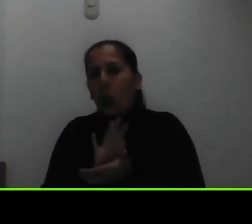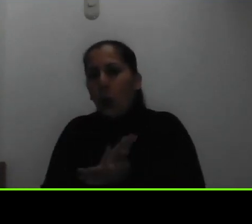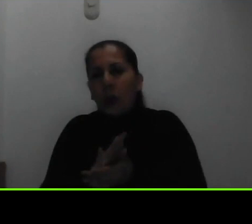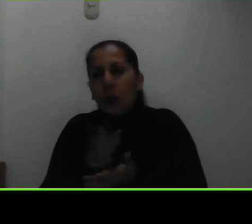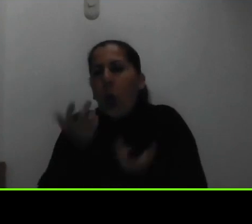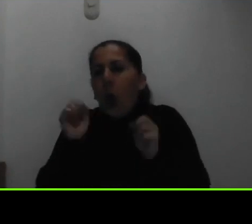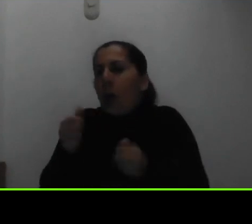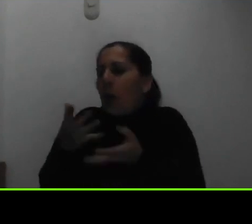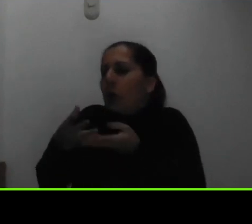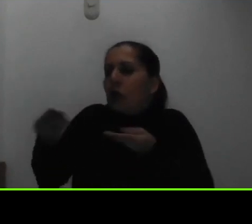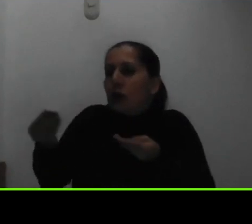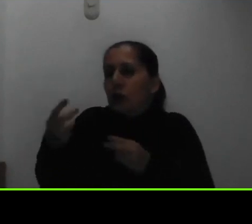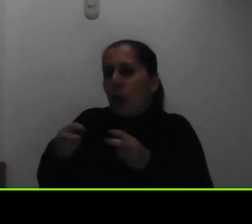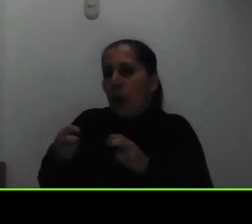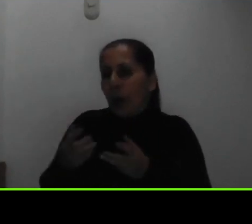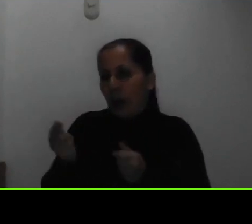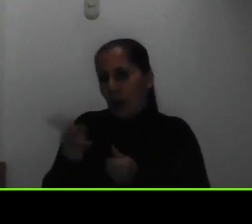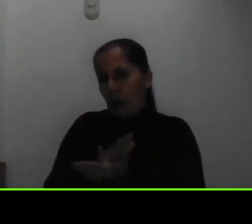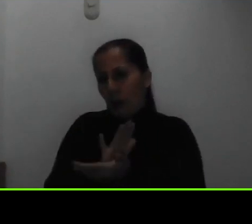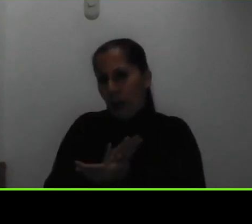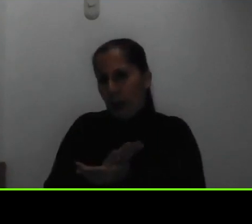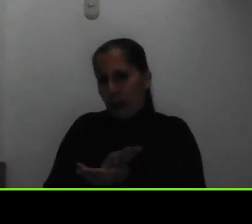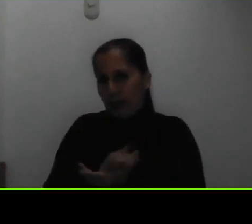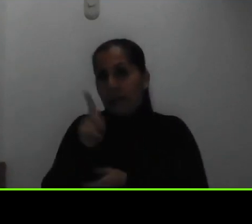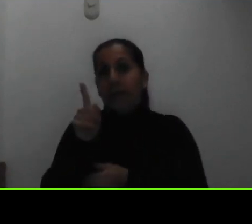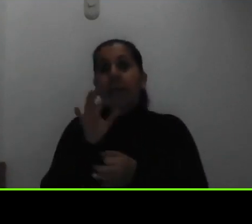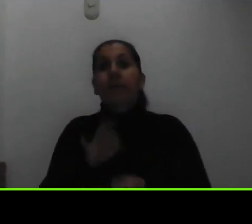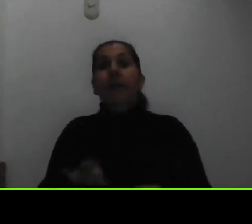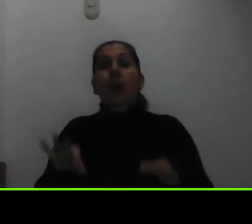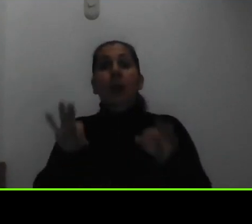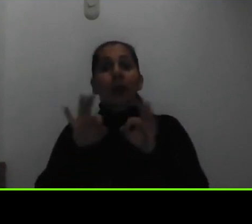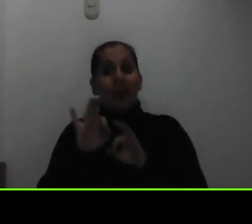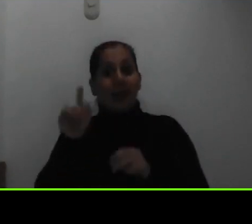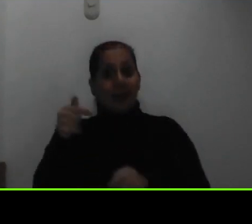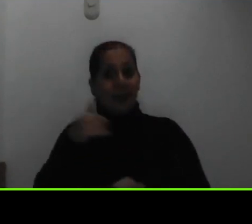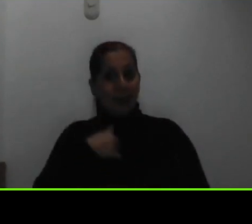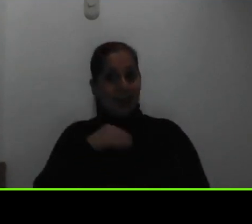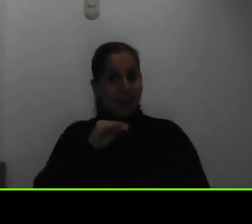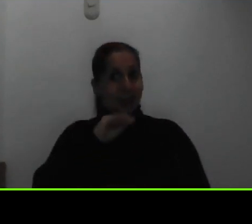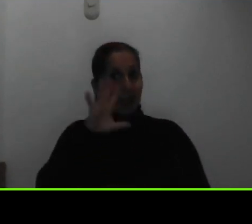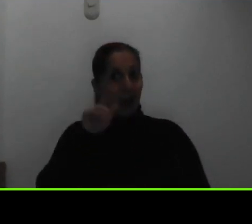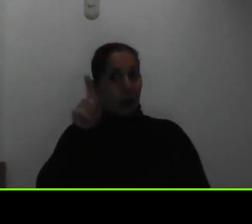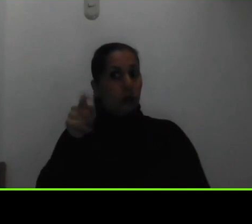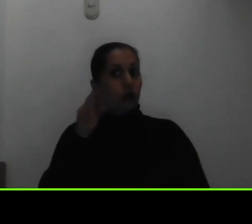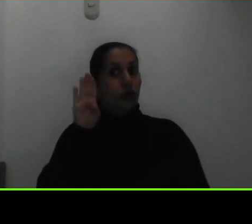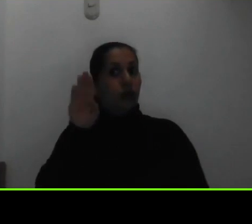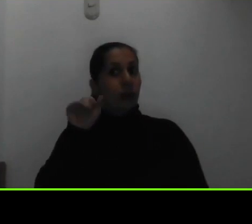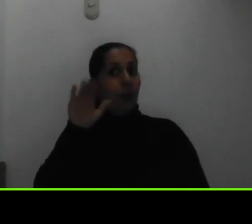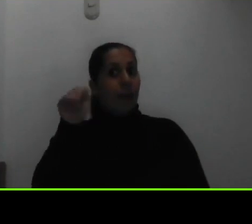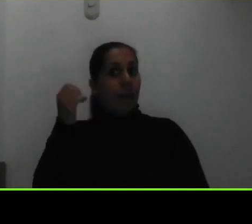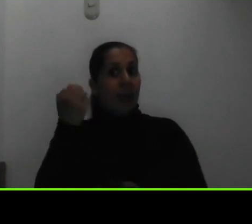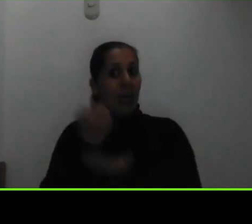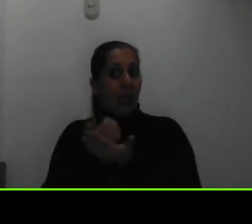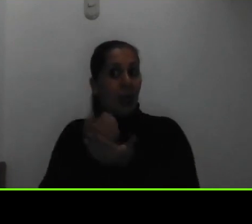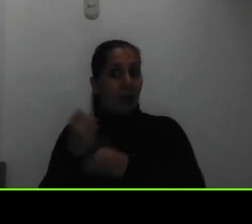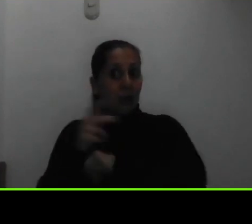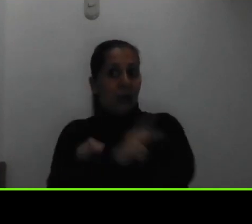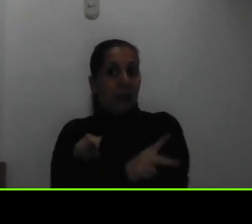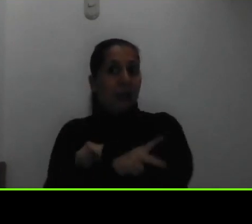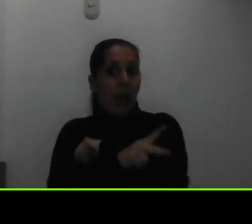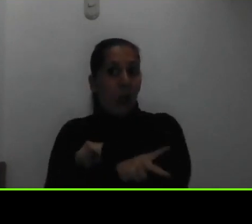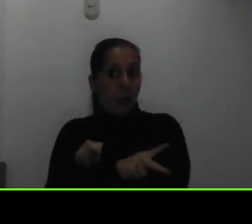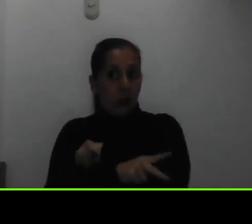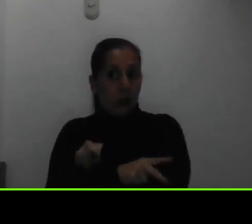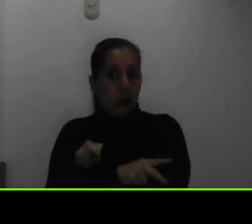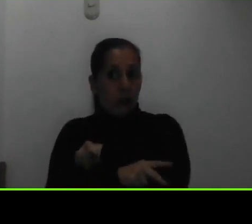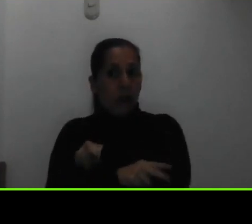si es importante aquí que tengamos claro que esta es una beca estatal que el recurso público y que requiere de